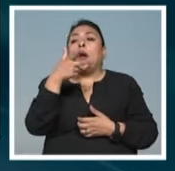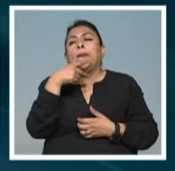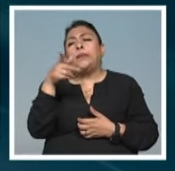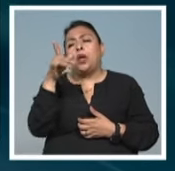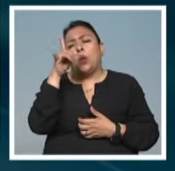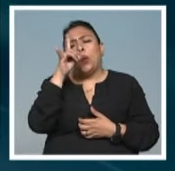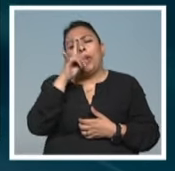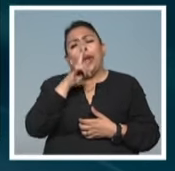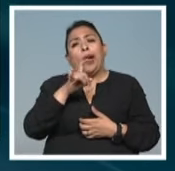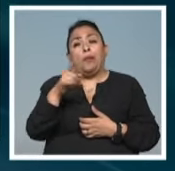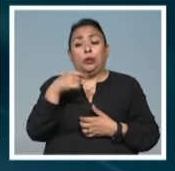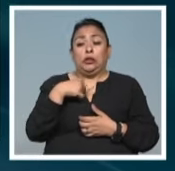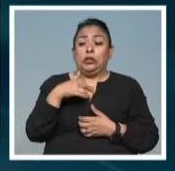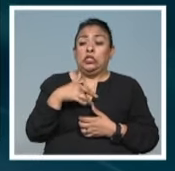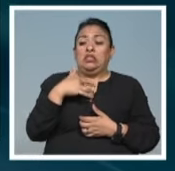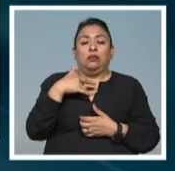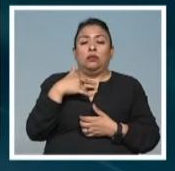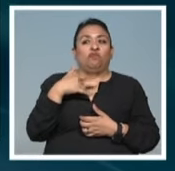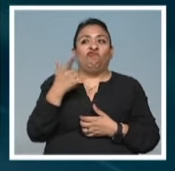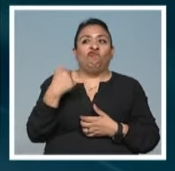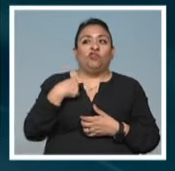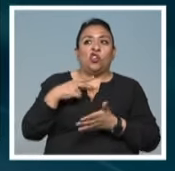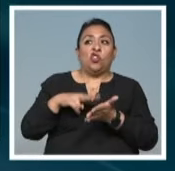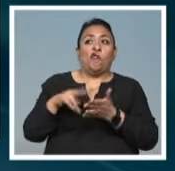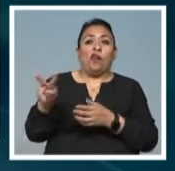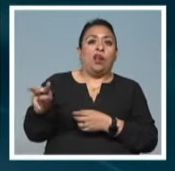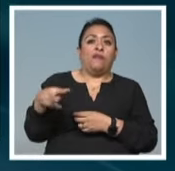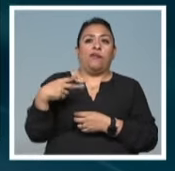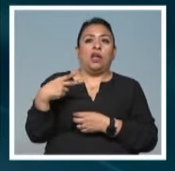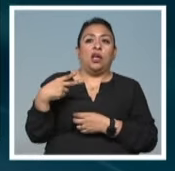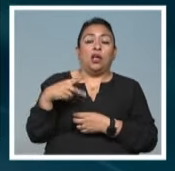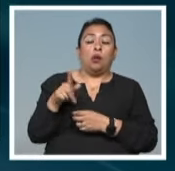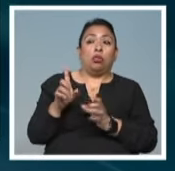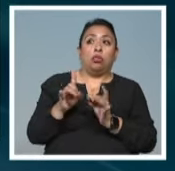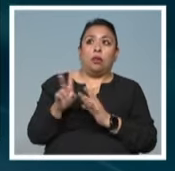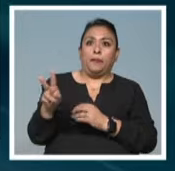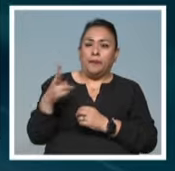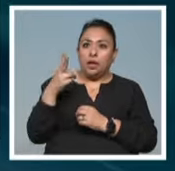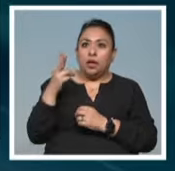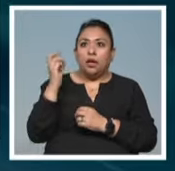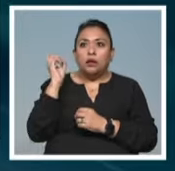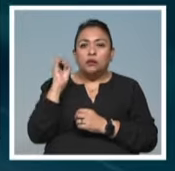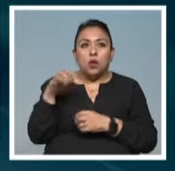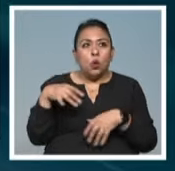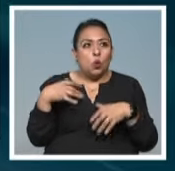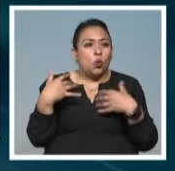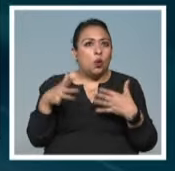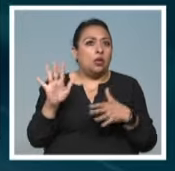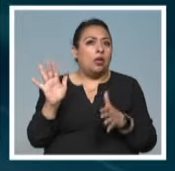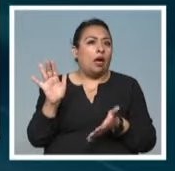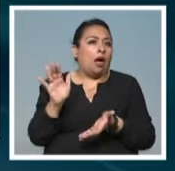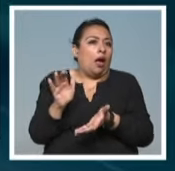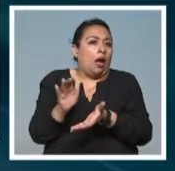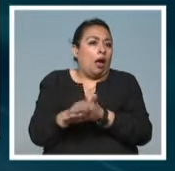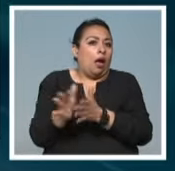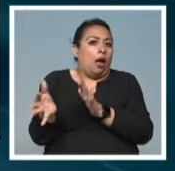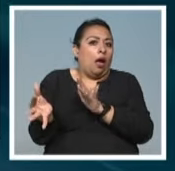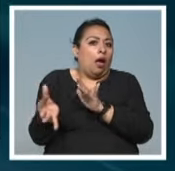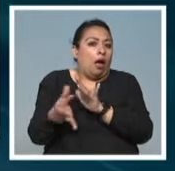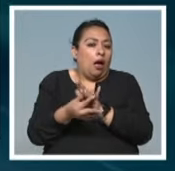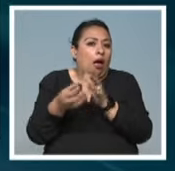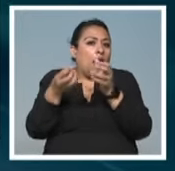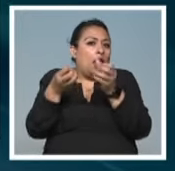guapísimo y luego ella se siente indigna de que siquiera voltea a verla y luego de repente si la ve igual ya se comprometen y le da la niña de